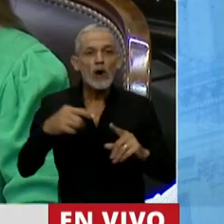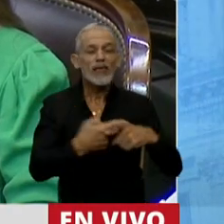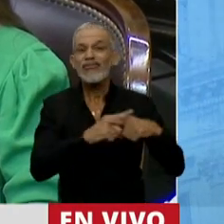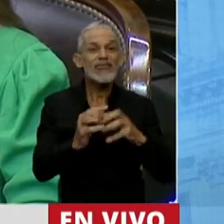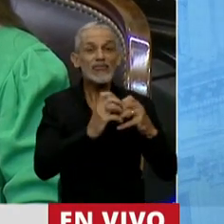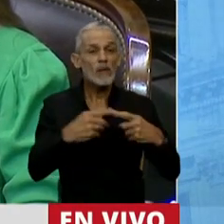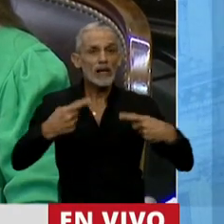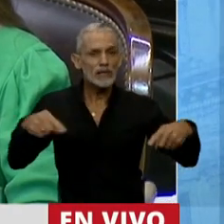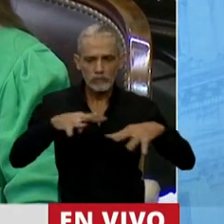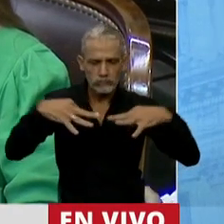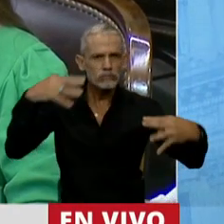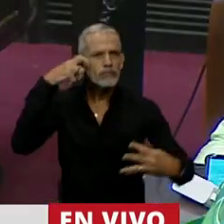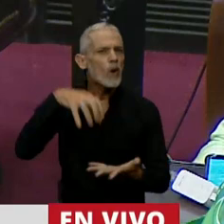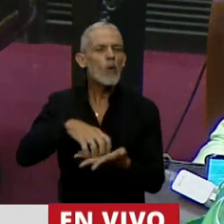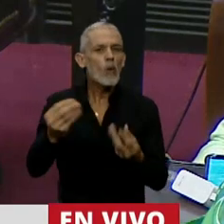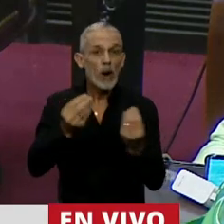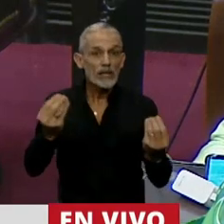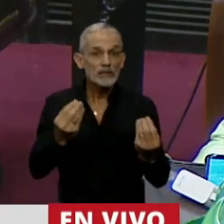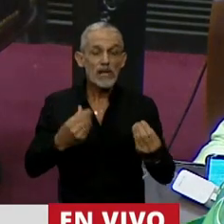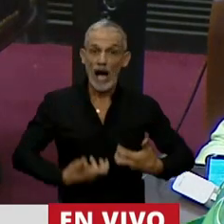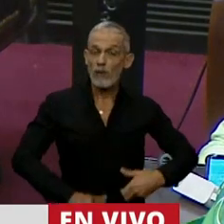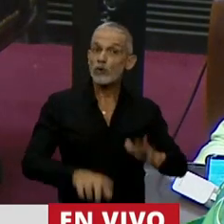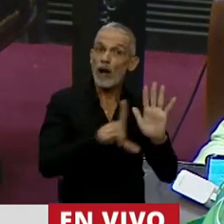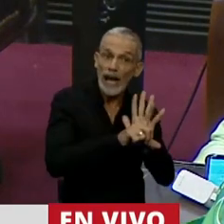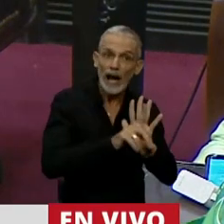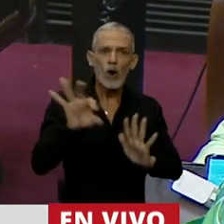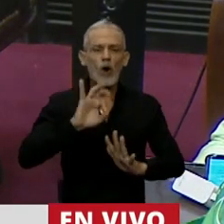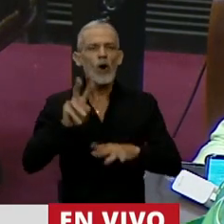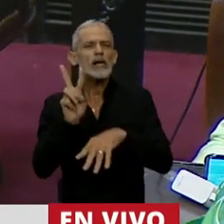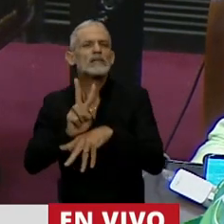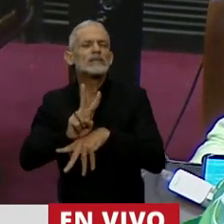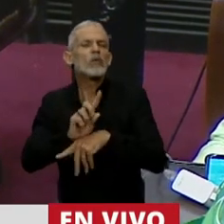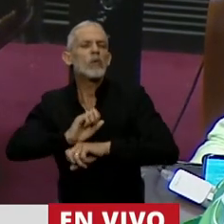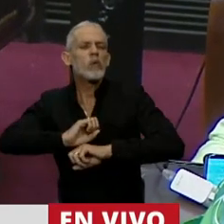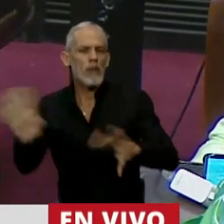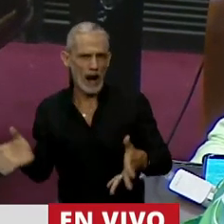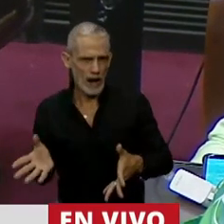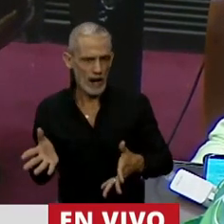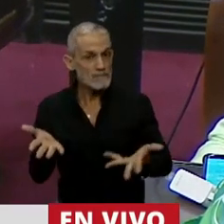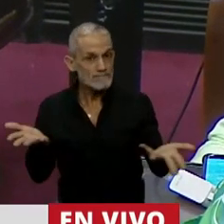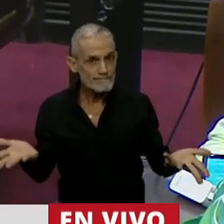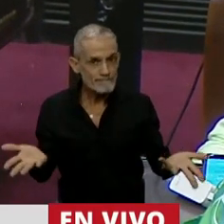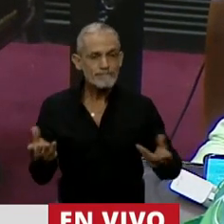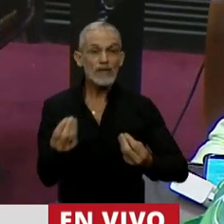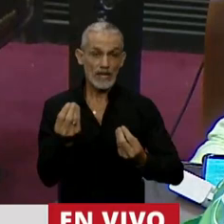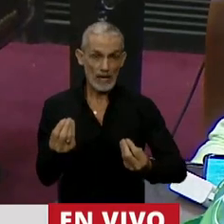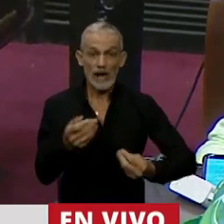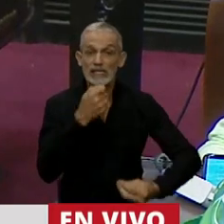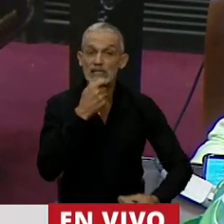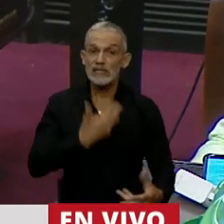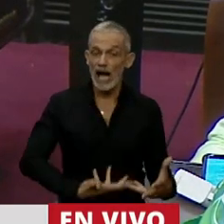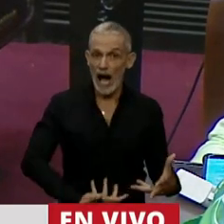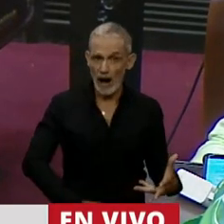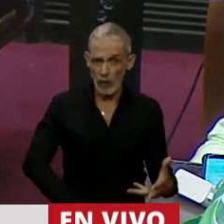debate en este recinto es si el aborto es legal o el aborto es inseguro. ¿Y saben qué pasa? Que si el